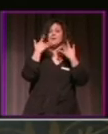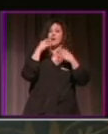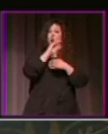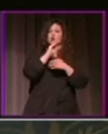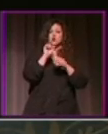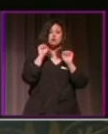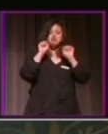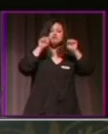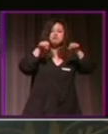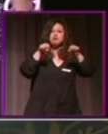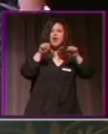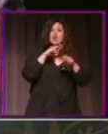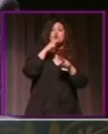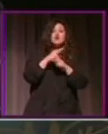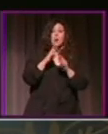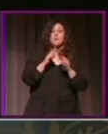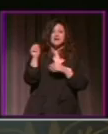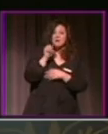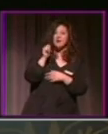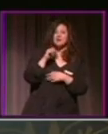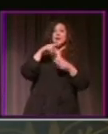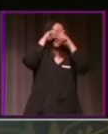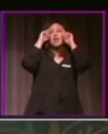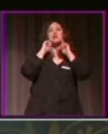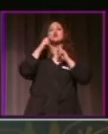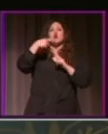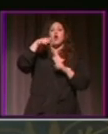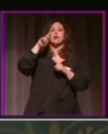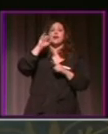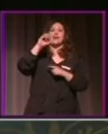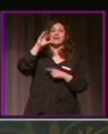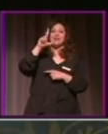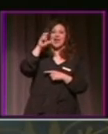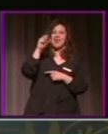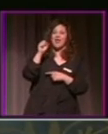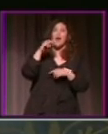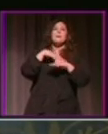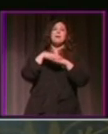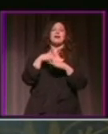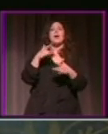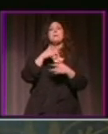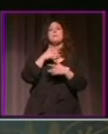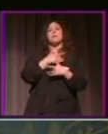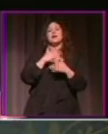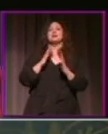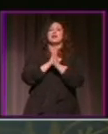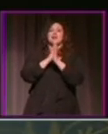reaccionar como federación, el pregón ya estaba encima. No había más remedio que celebrarlo. Ahora debemos de valorar si